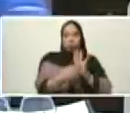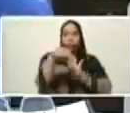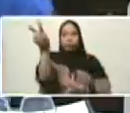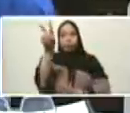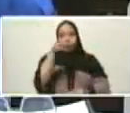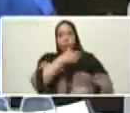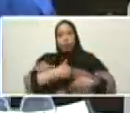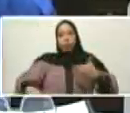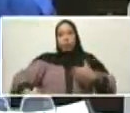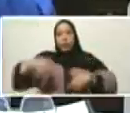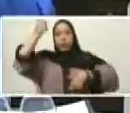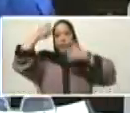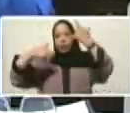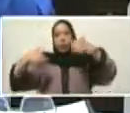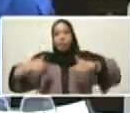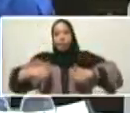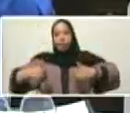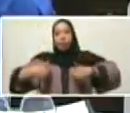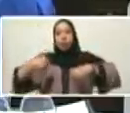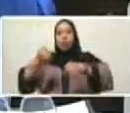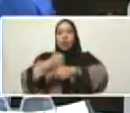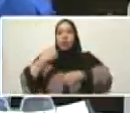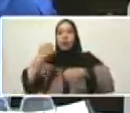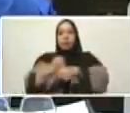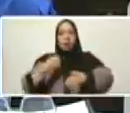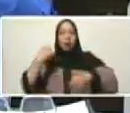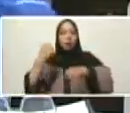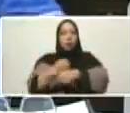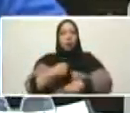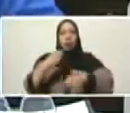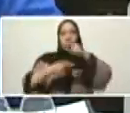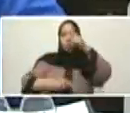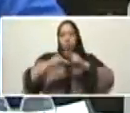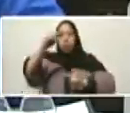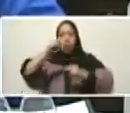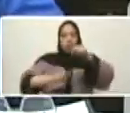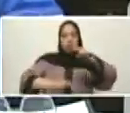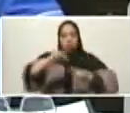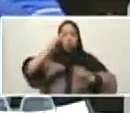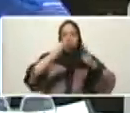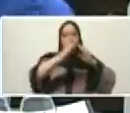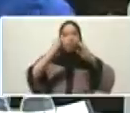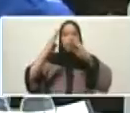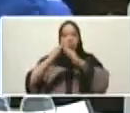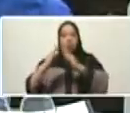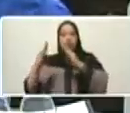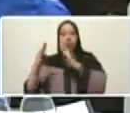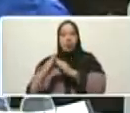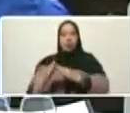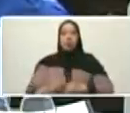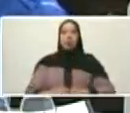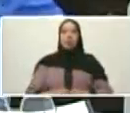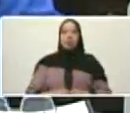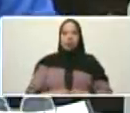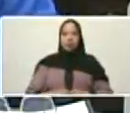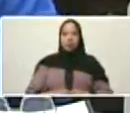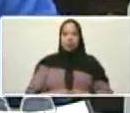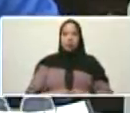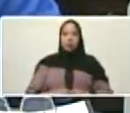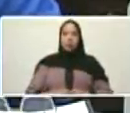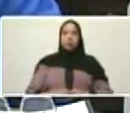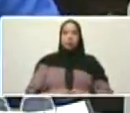de un gran esfuerzo de la clase obrera de la construcción de las comunas de los comuneros y